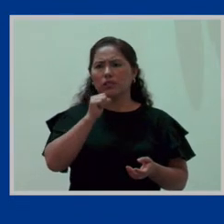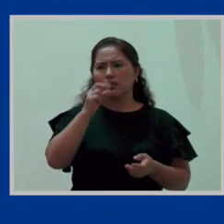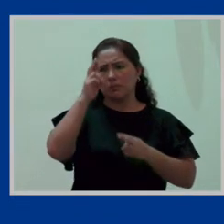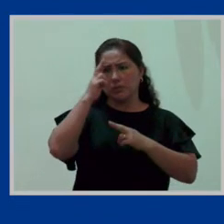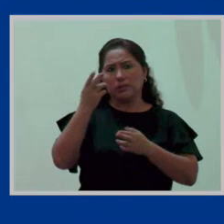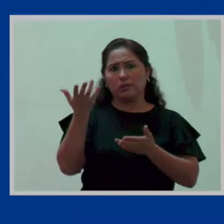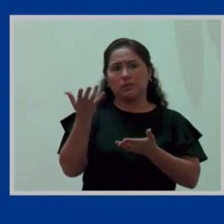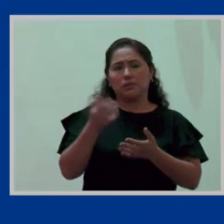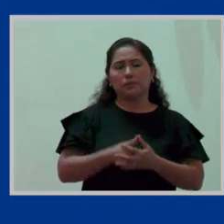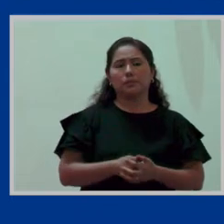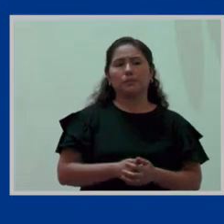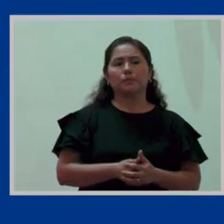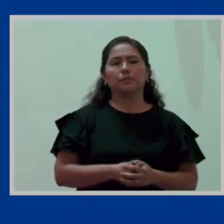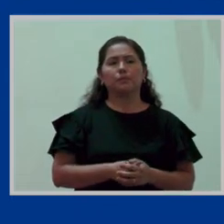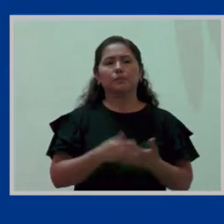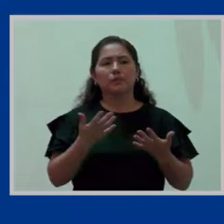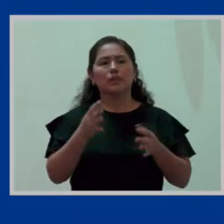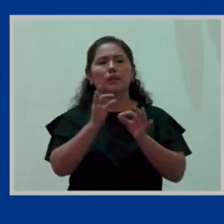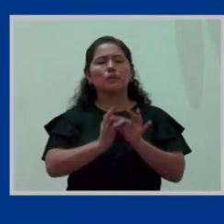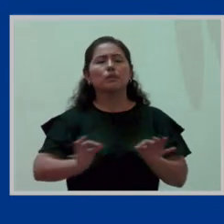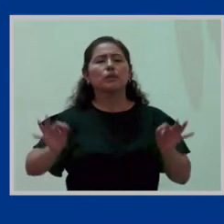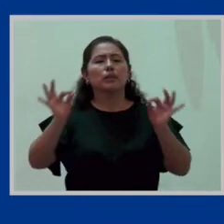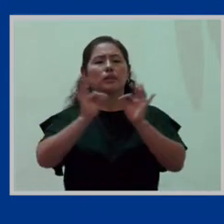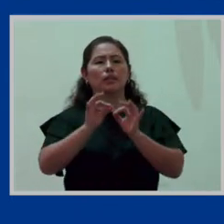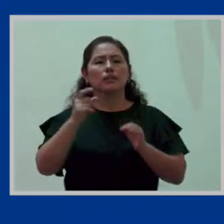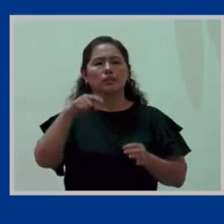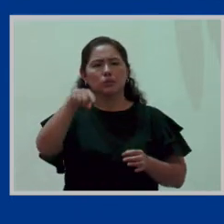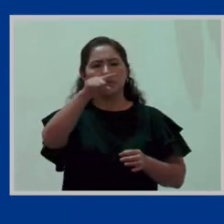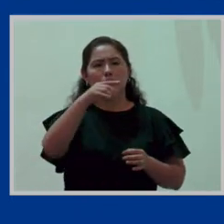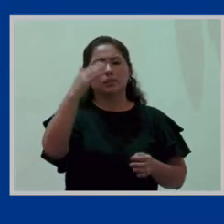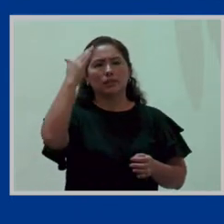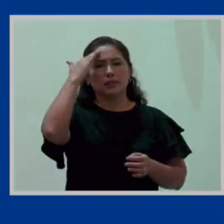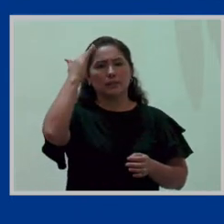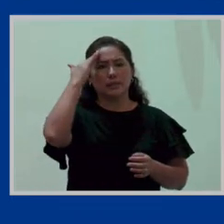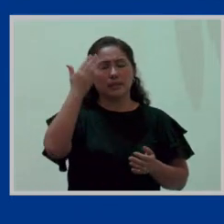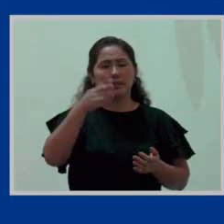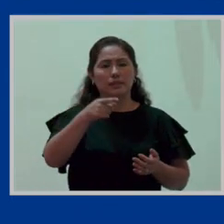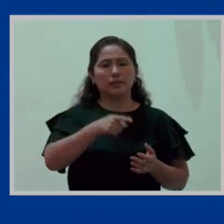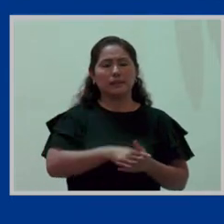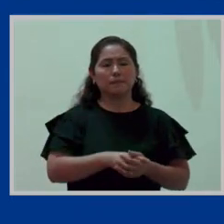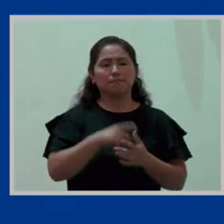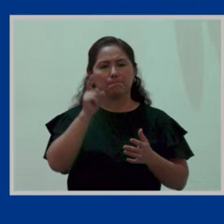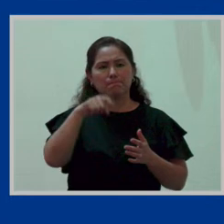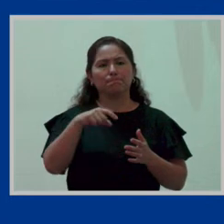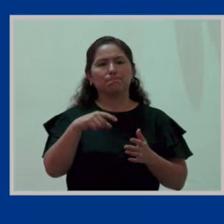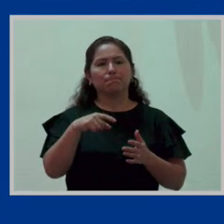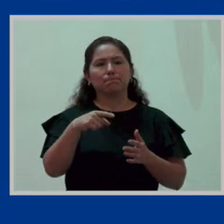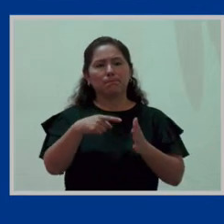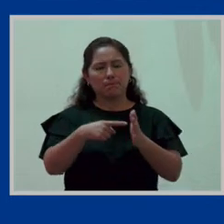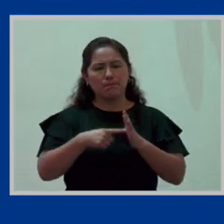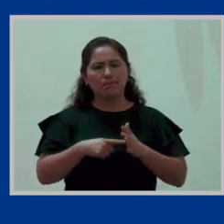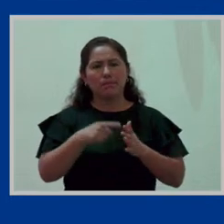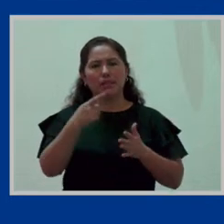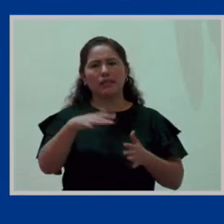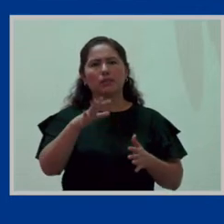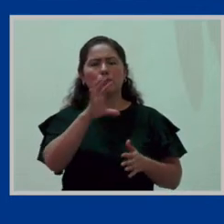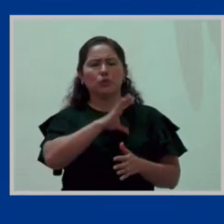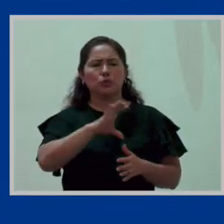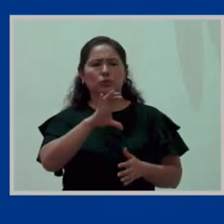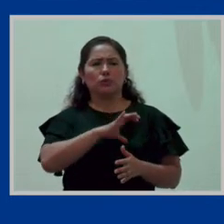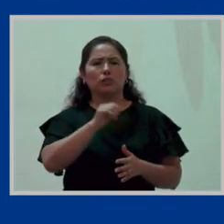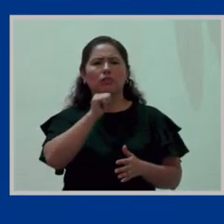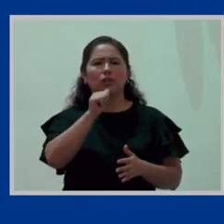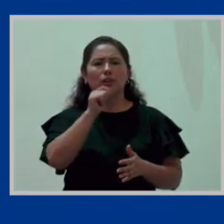Y finalmente, es importante hacer referencia a que es una conducta infractora muy grave y también la